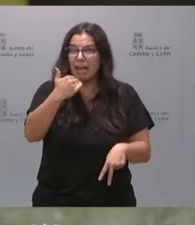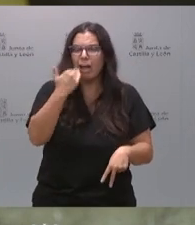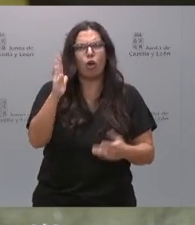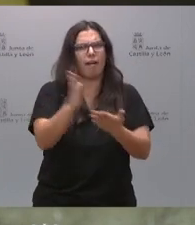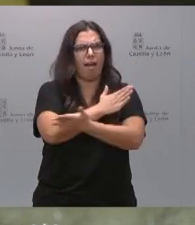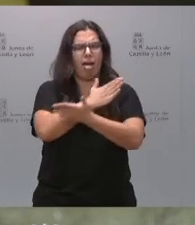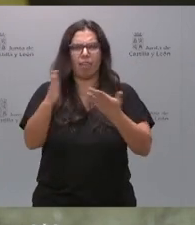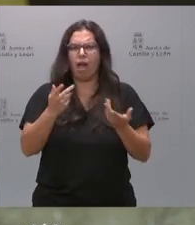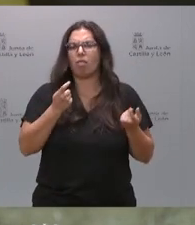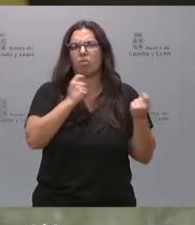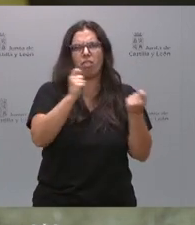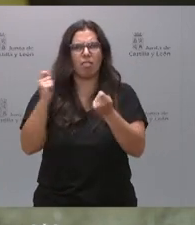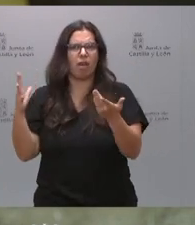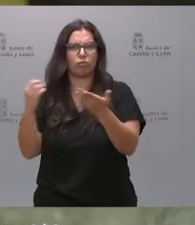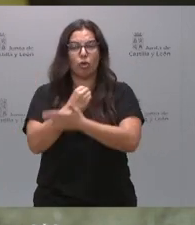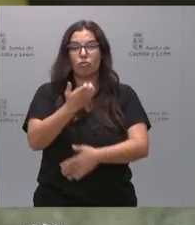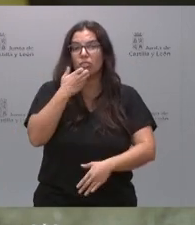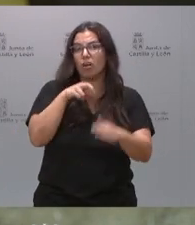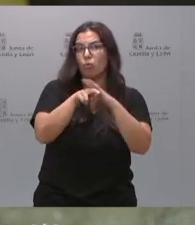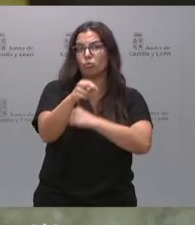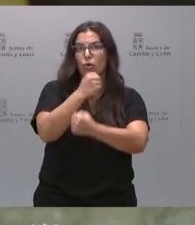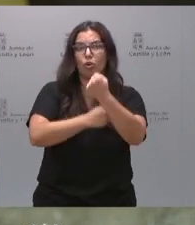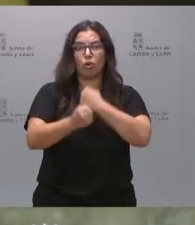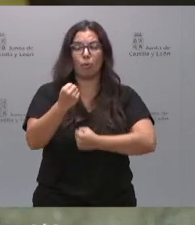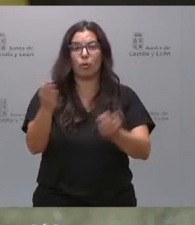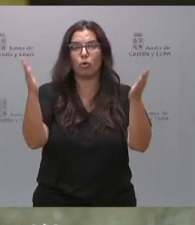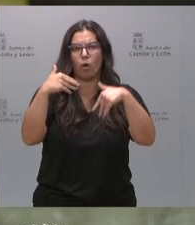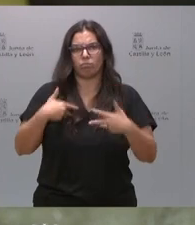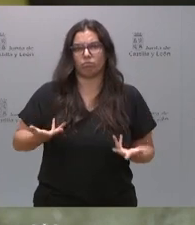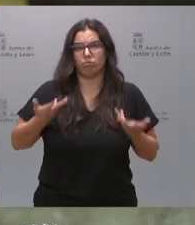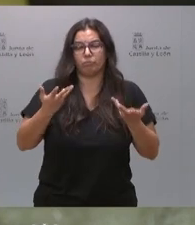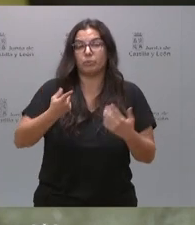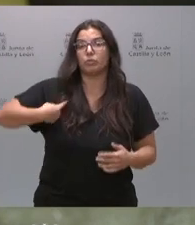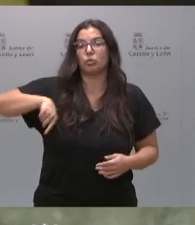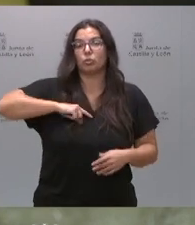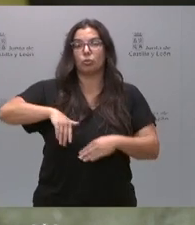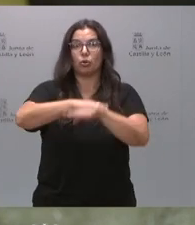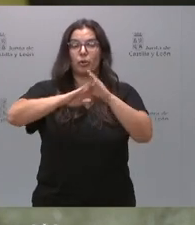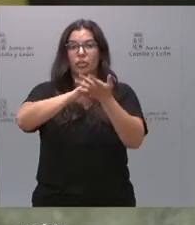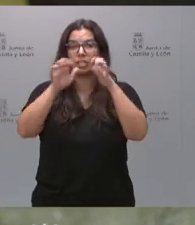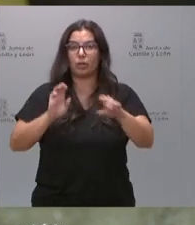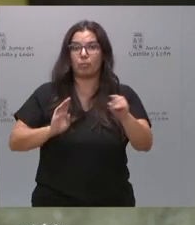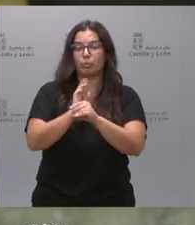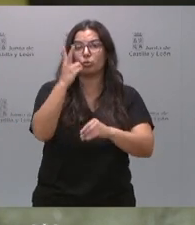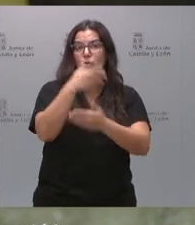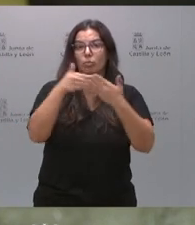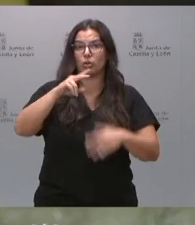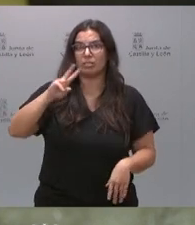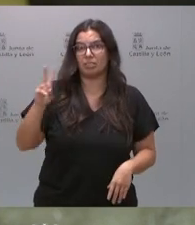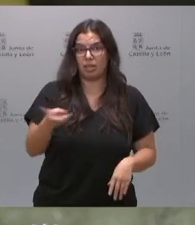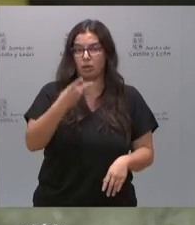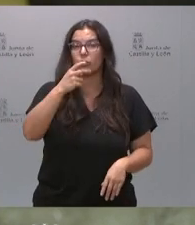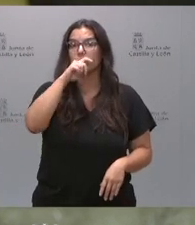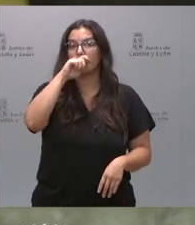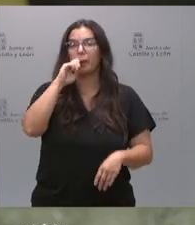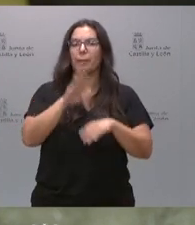libros por falta de recursos económicos. El Gobierno de Castilla y León va a destinar dos millones de euros para